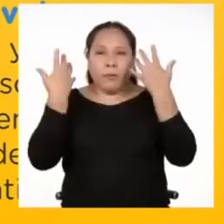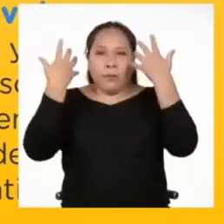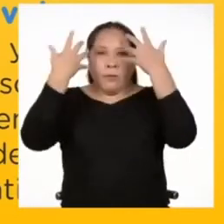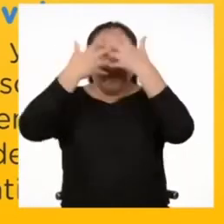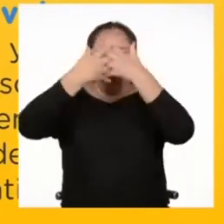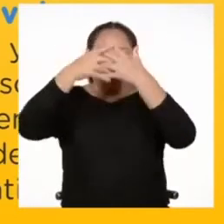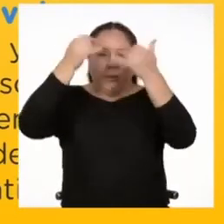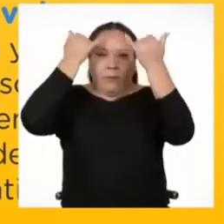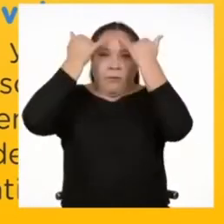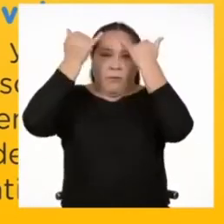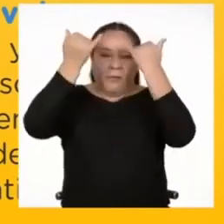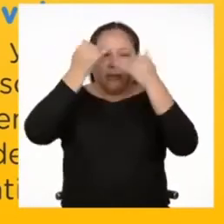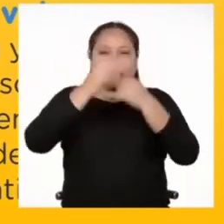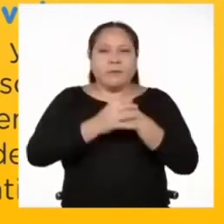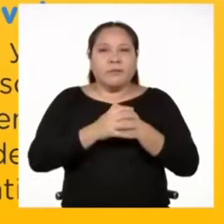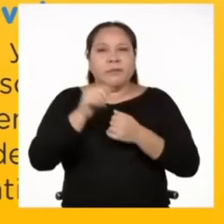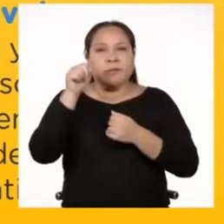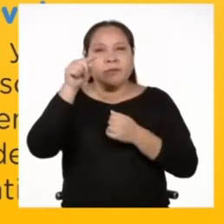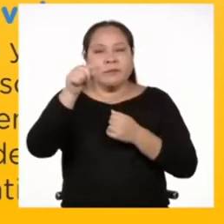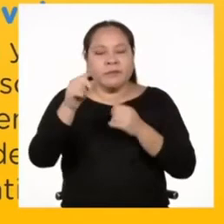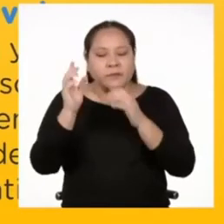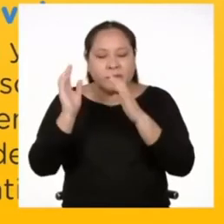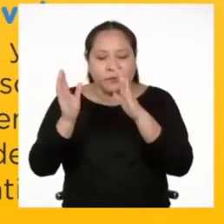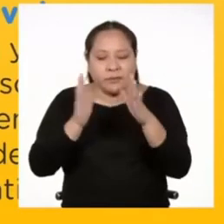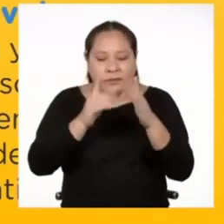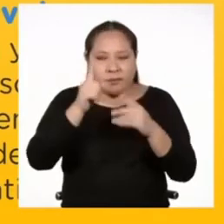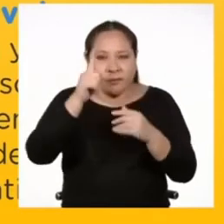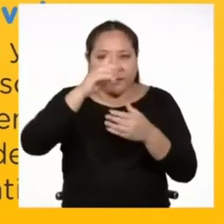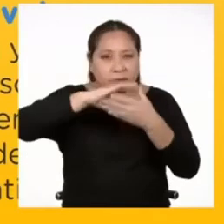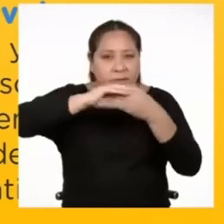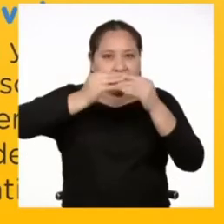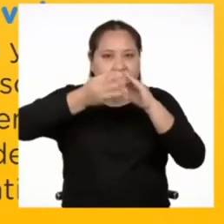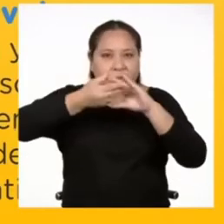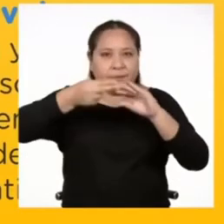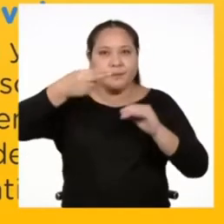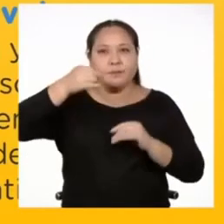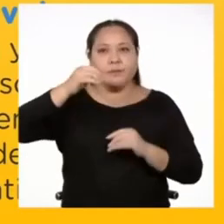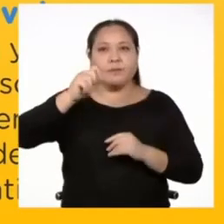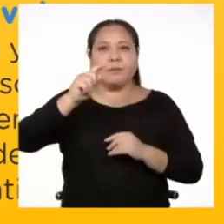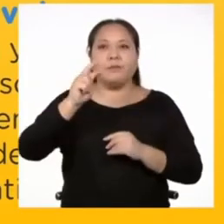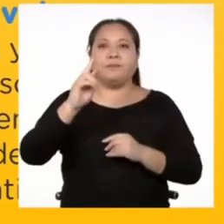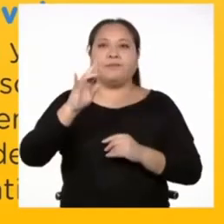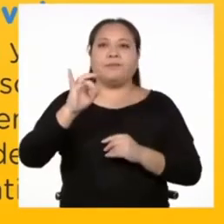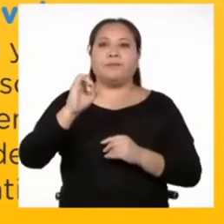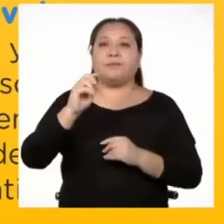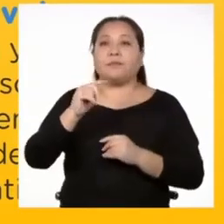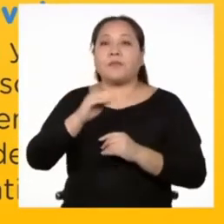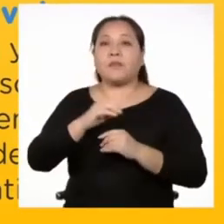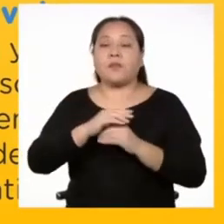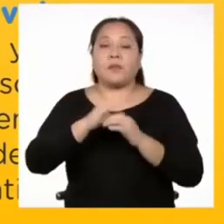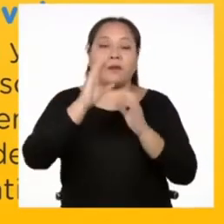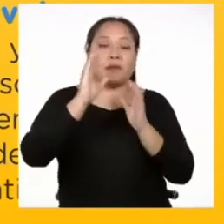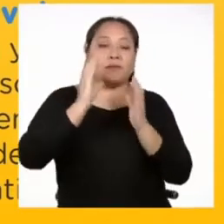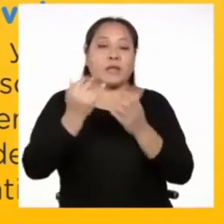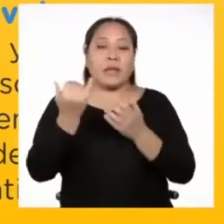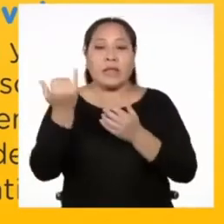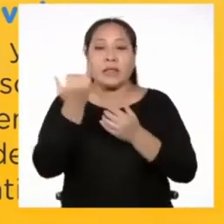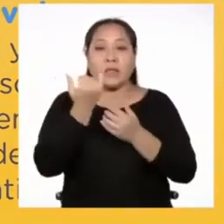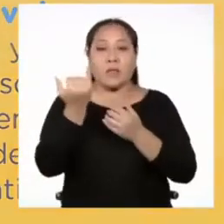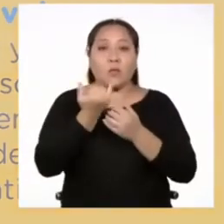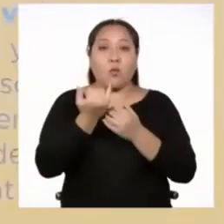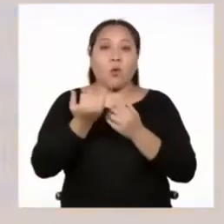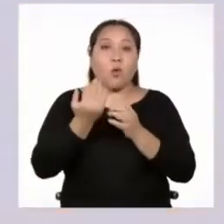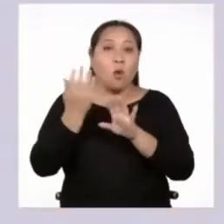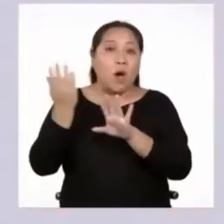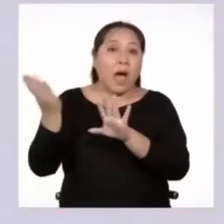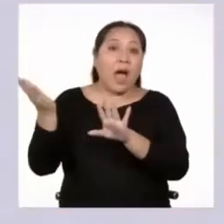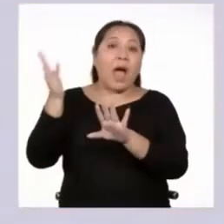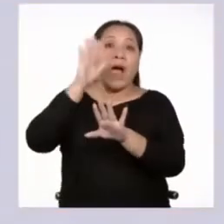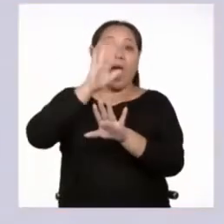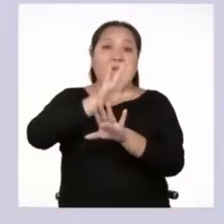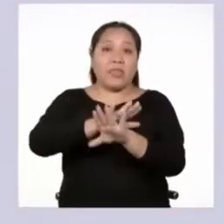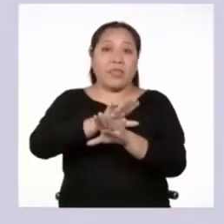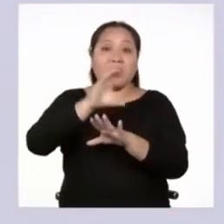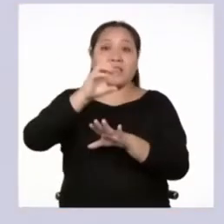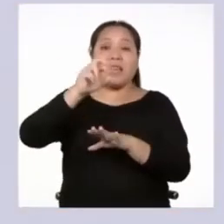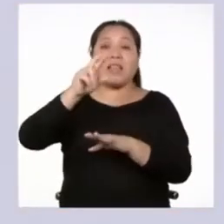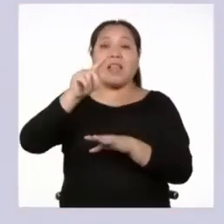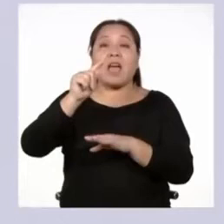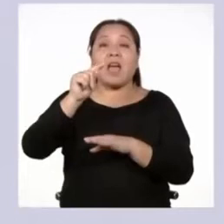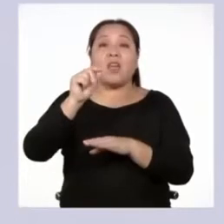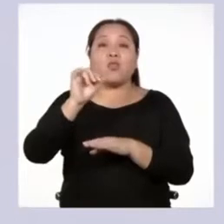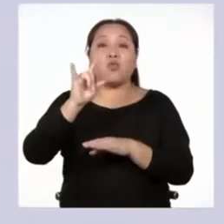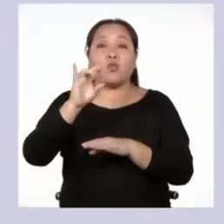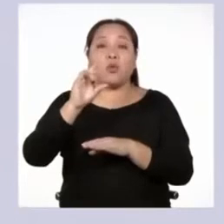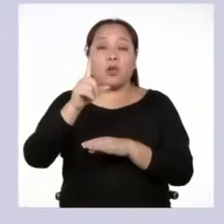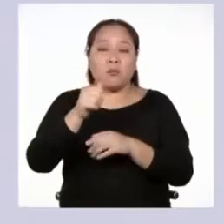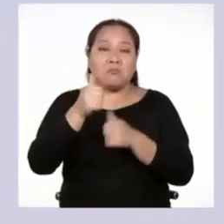Si realizas una historieta, puedes elaborar tu carátula de manera creativa. ¿Apuntaste tus ideas?